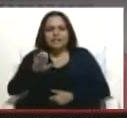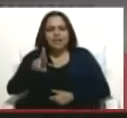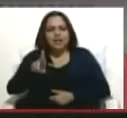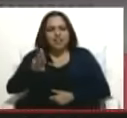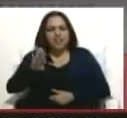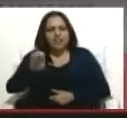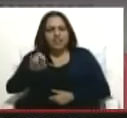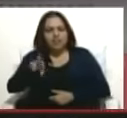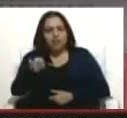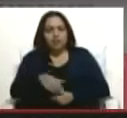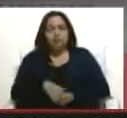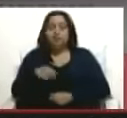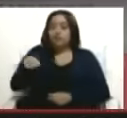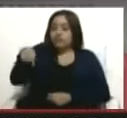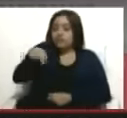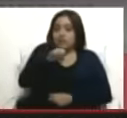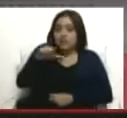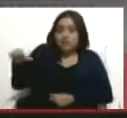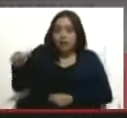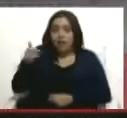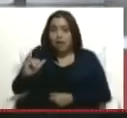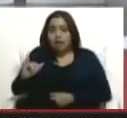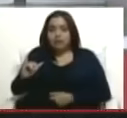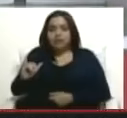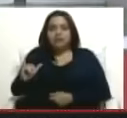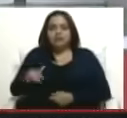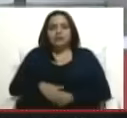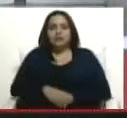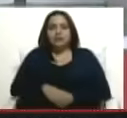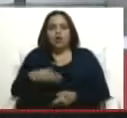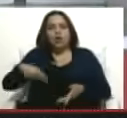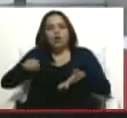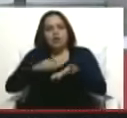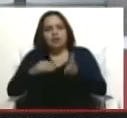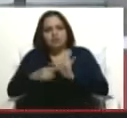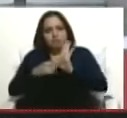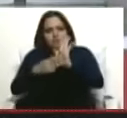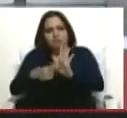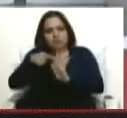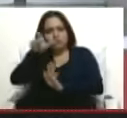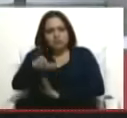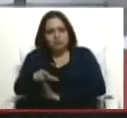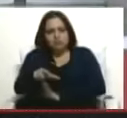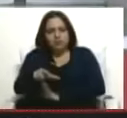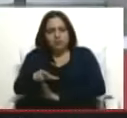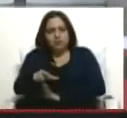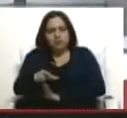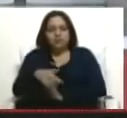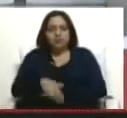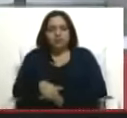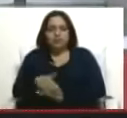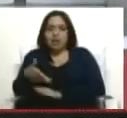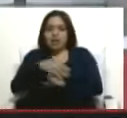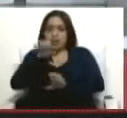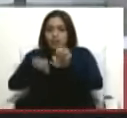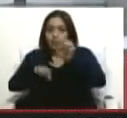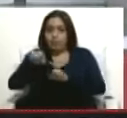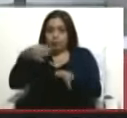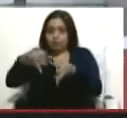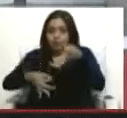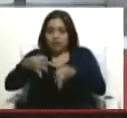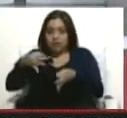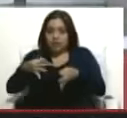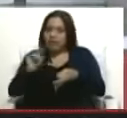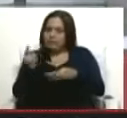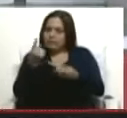tenemos esta semana? semana se va a realizar la audiencia preliminar, donde vamos en